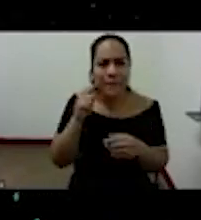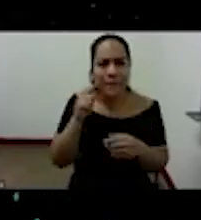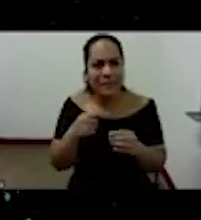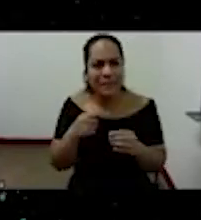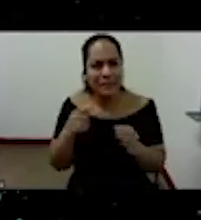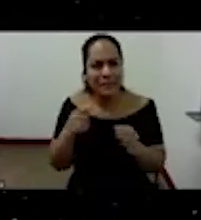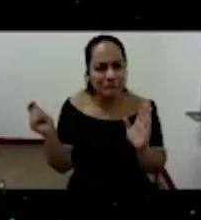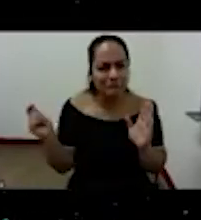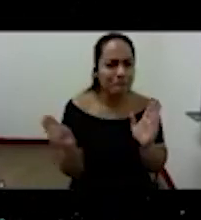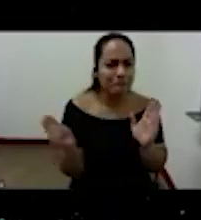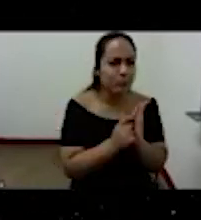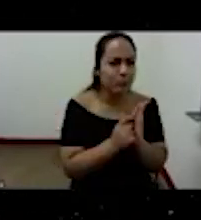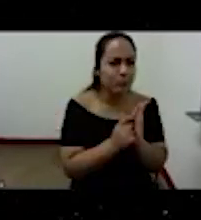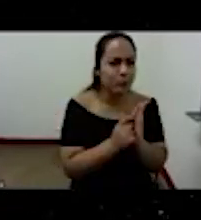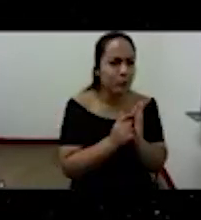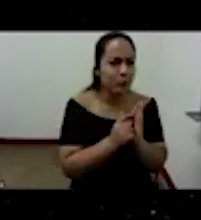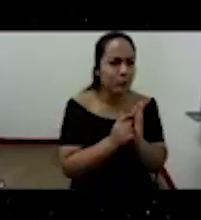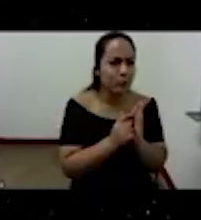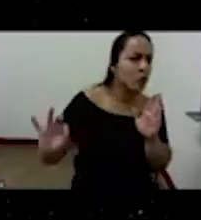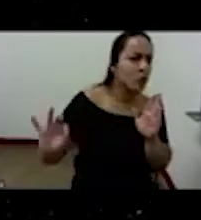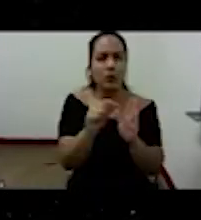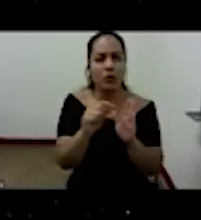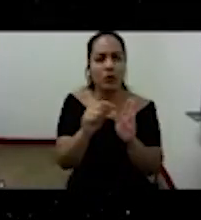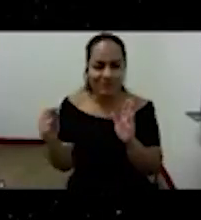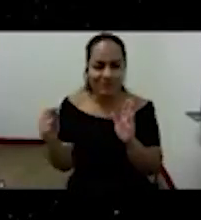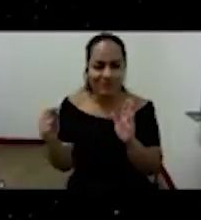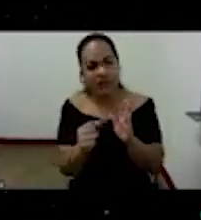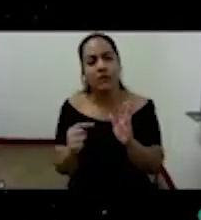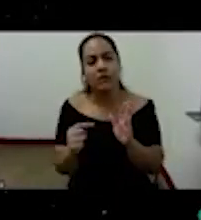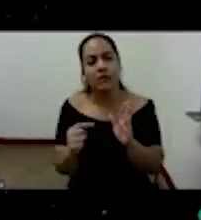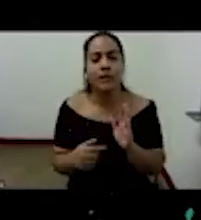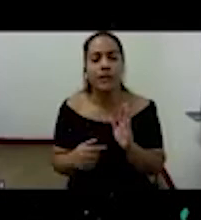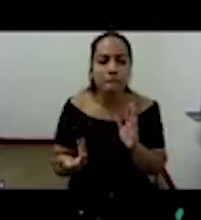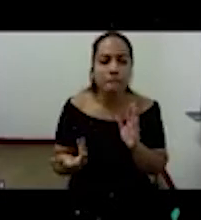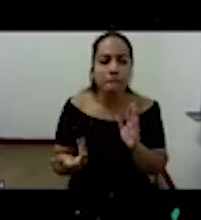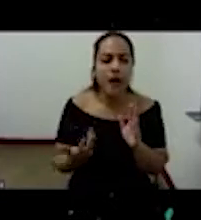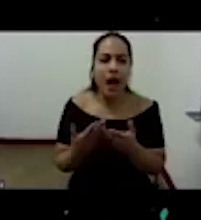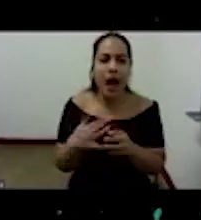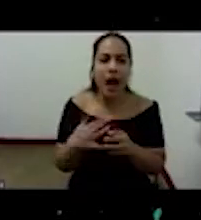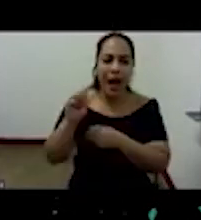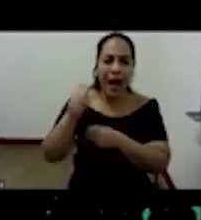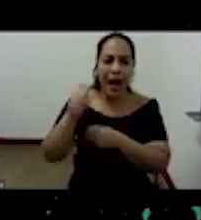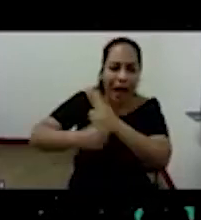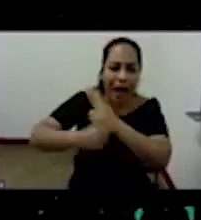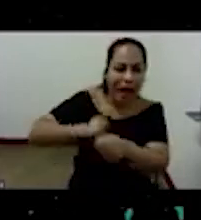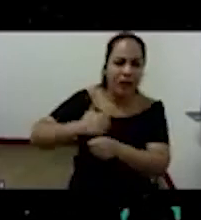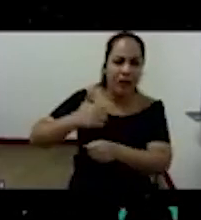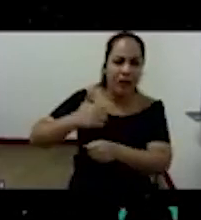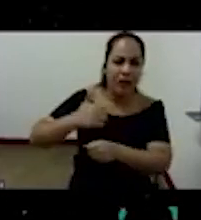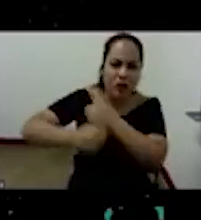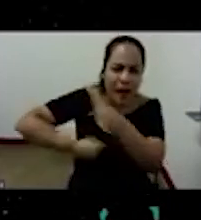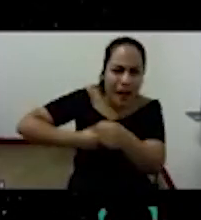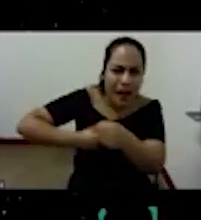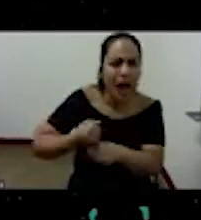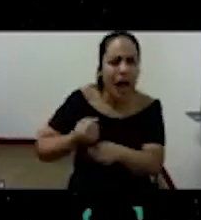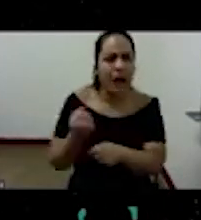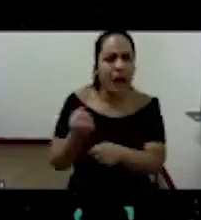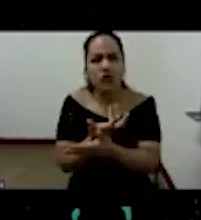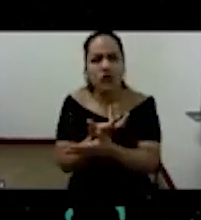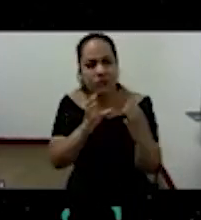subterráneamente las décadas de la tarda